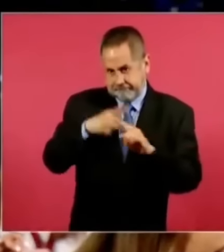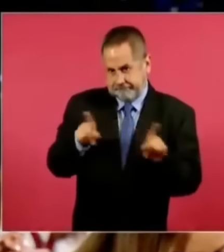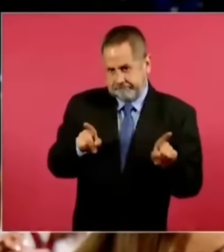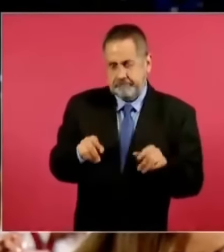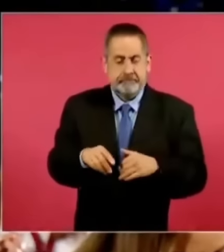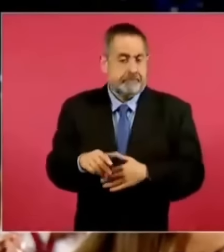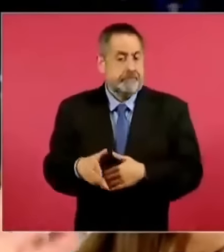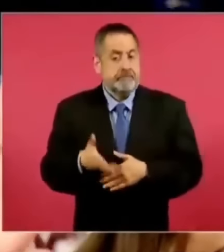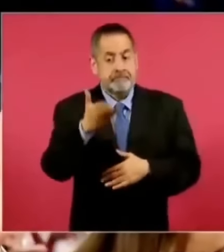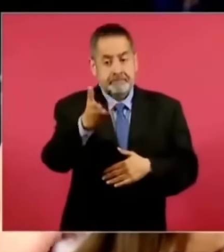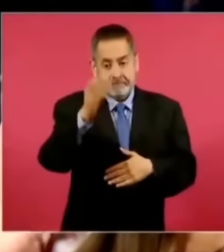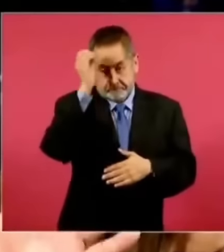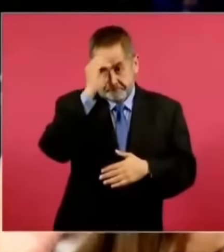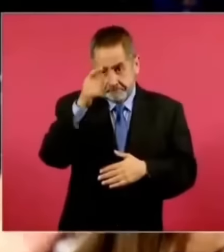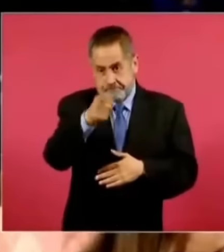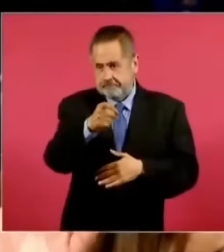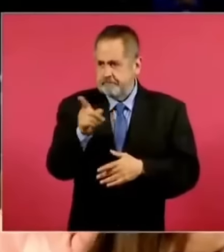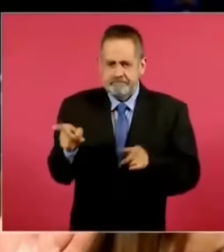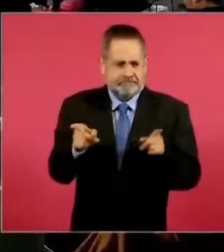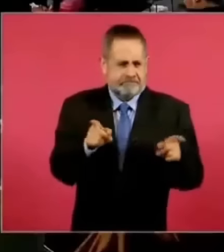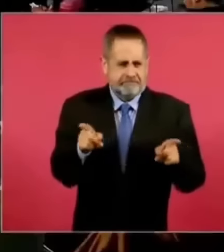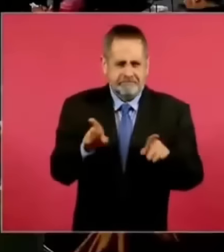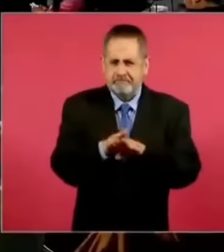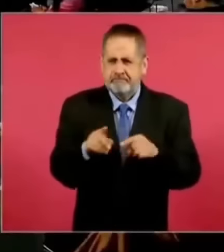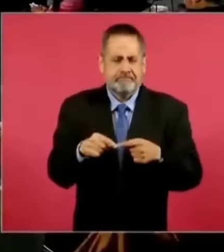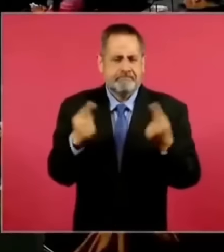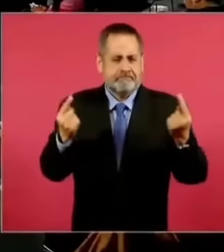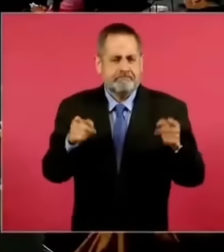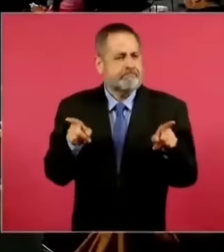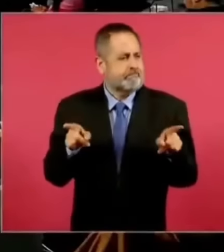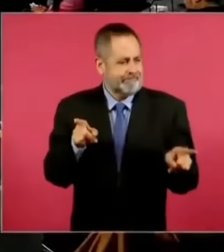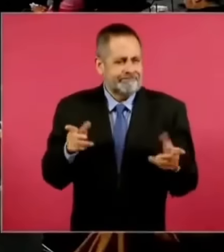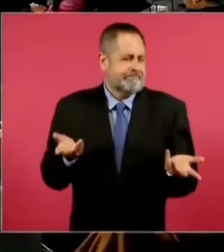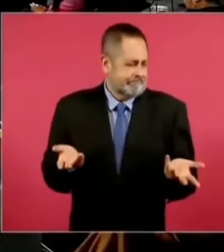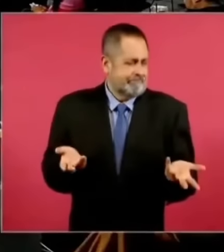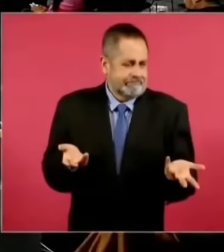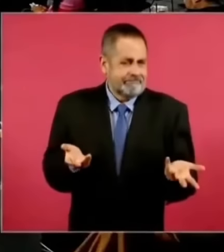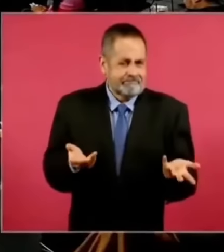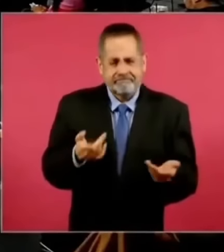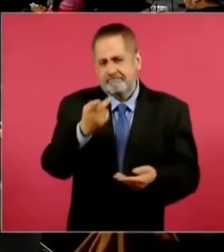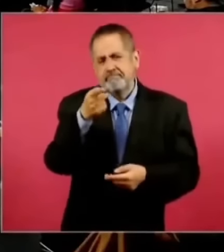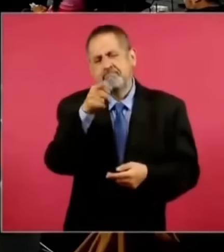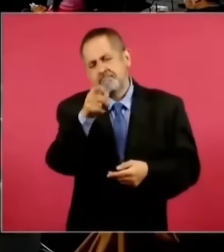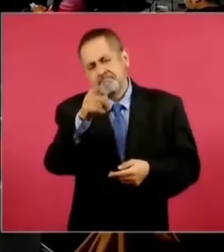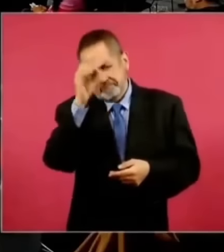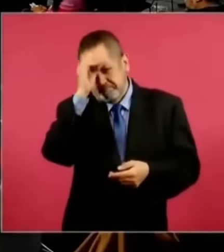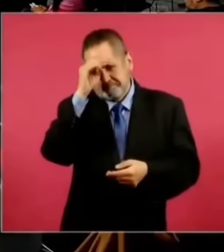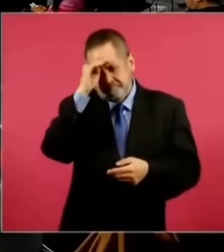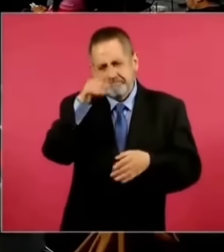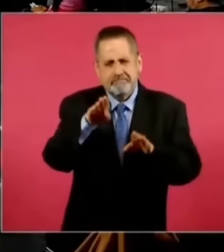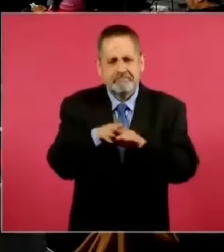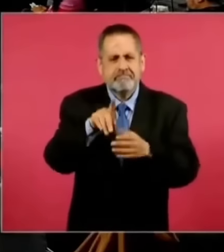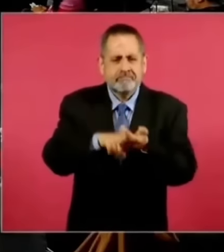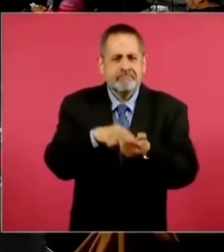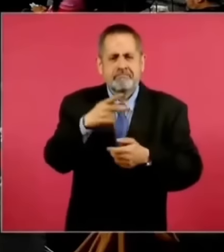¿cuál es la opinión que le merece estos dos paralelos conforme a su gobierno?